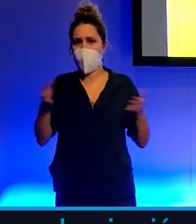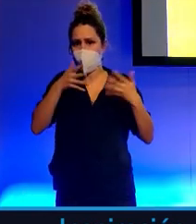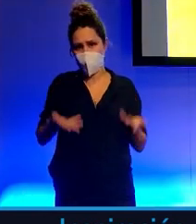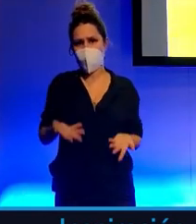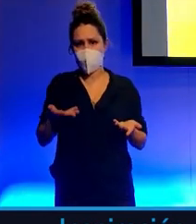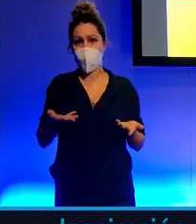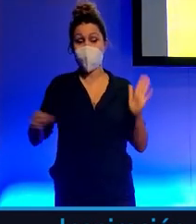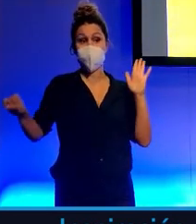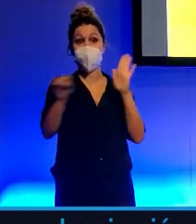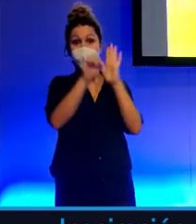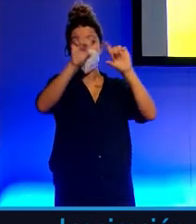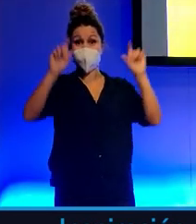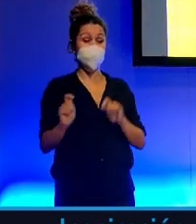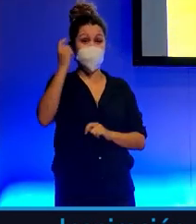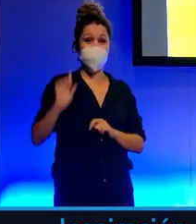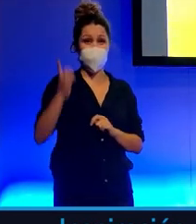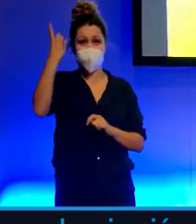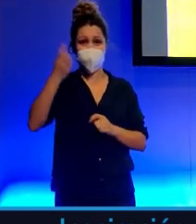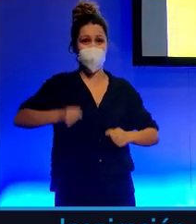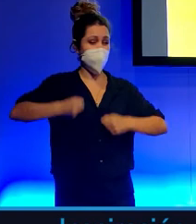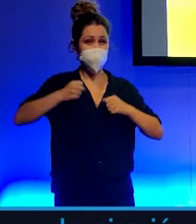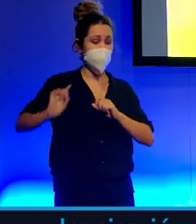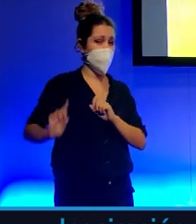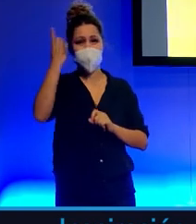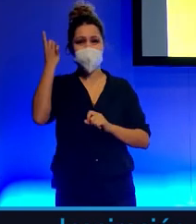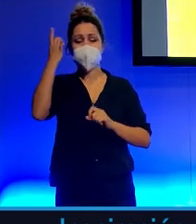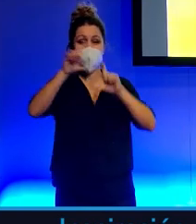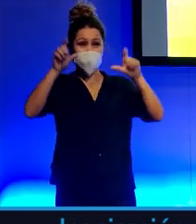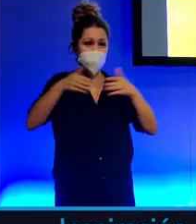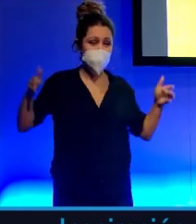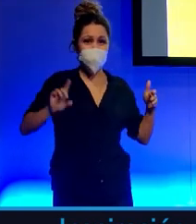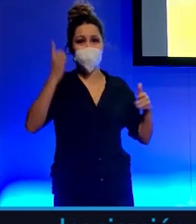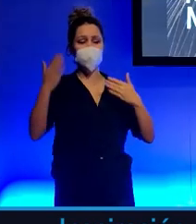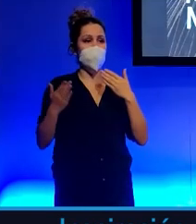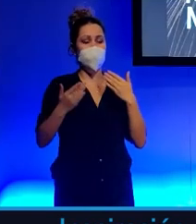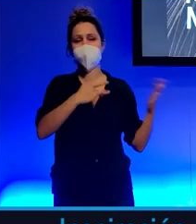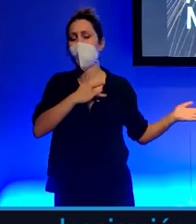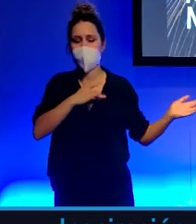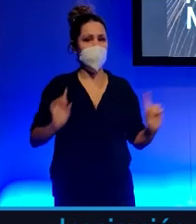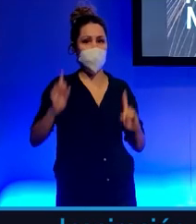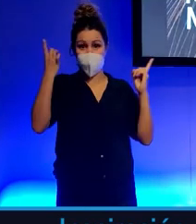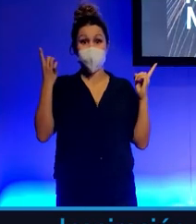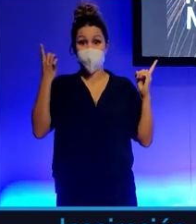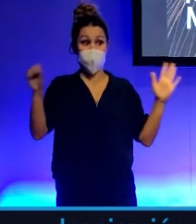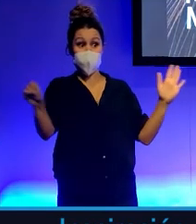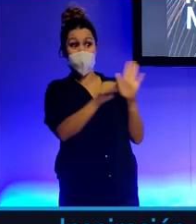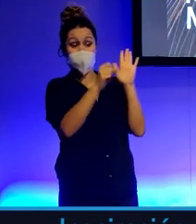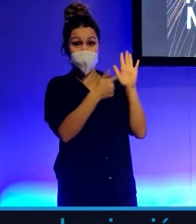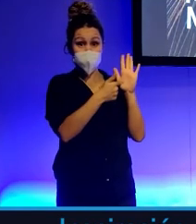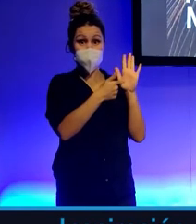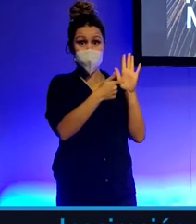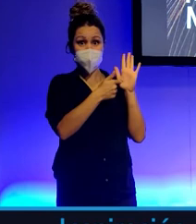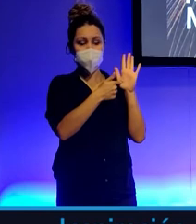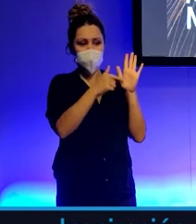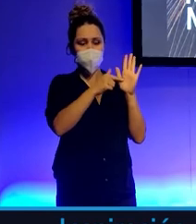Las marcas más exitosas, más poderosas, más admiradas, más queridas, ya dejan de ser marcas para jugar un